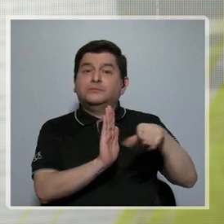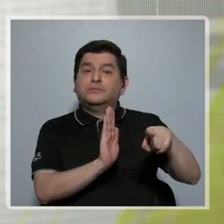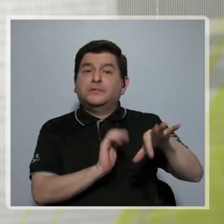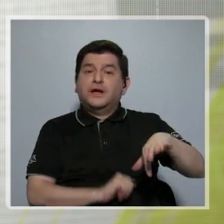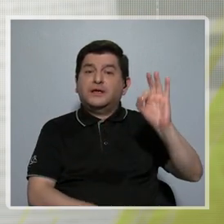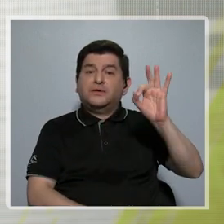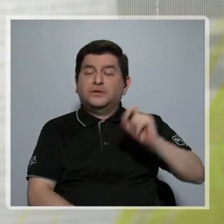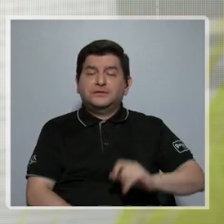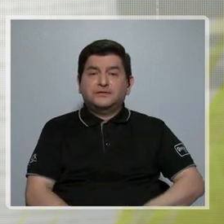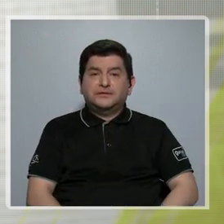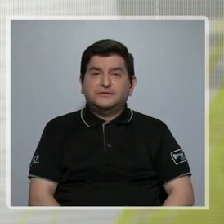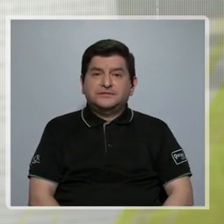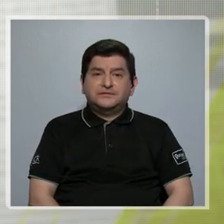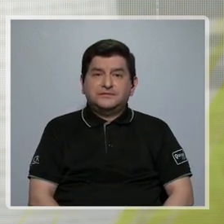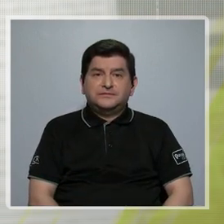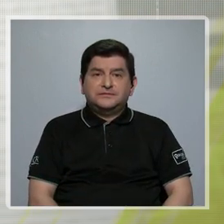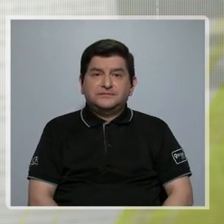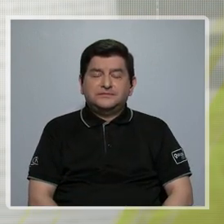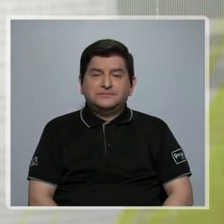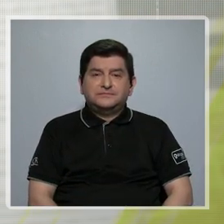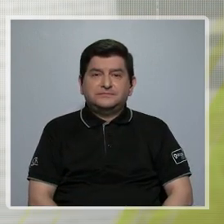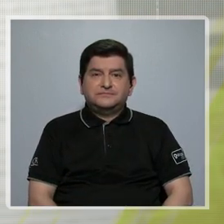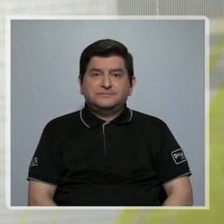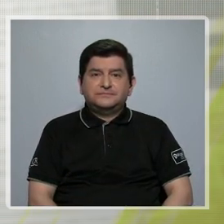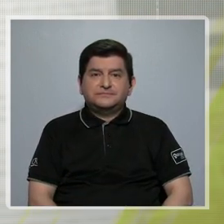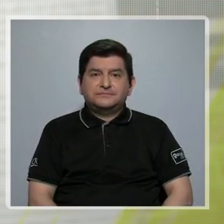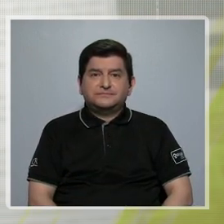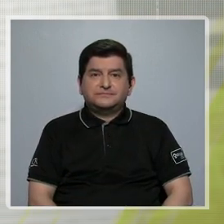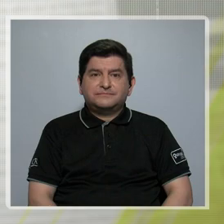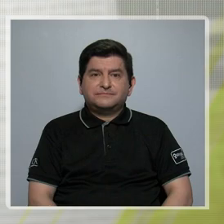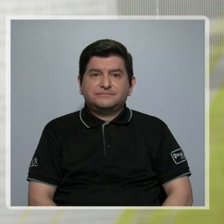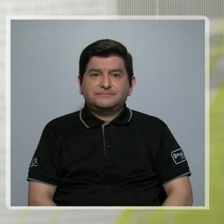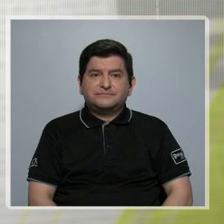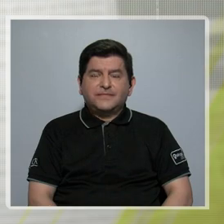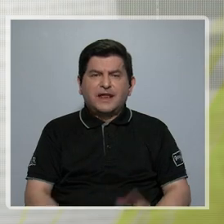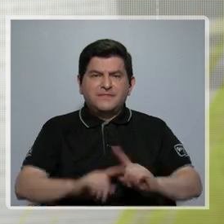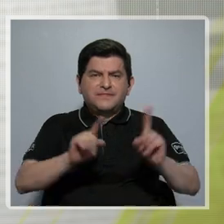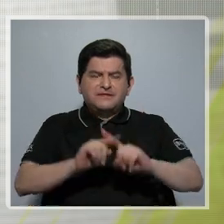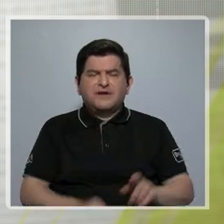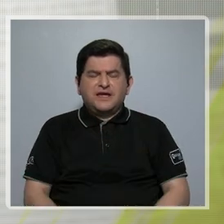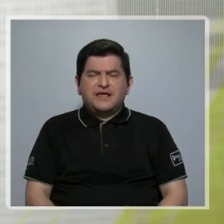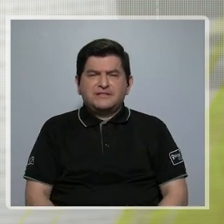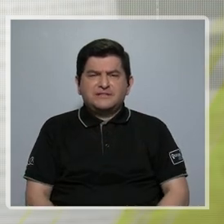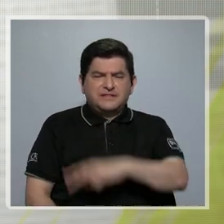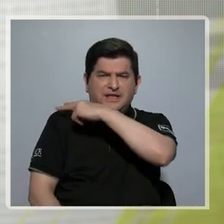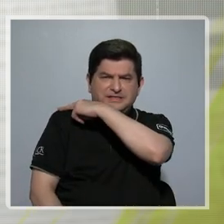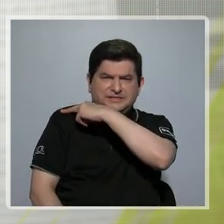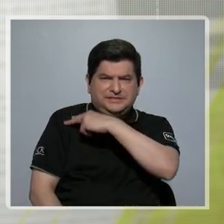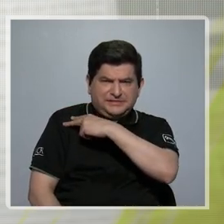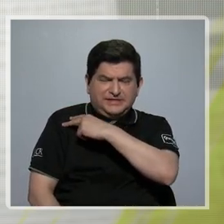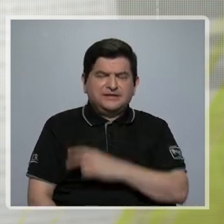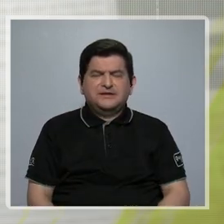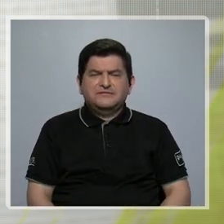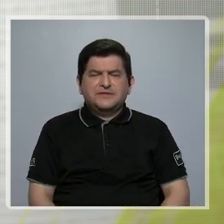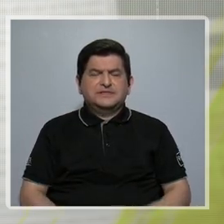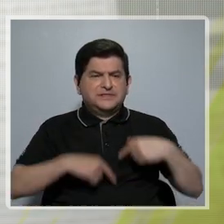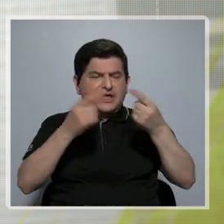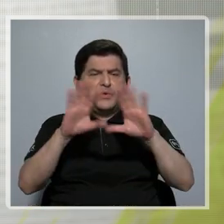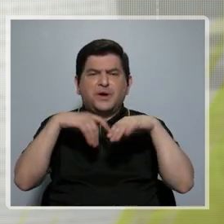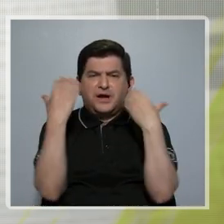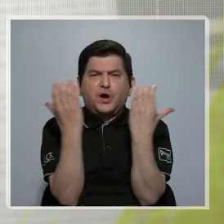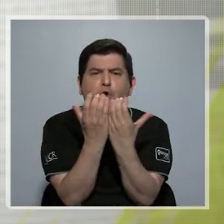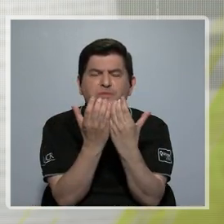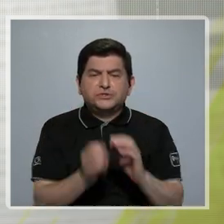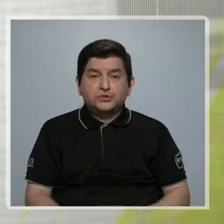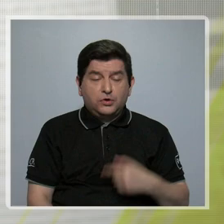encontrar las comparecencias de jerarcas en las comisiones